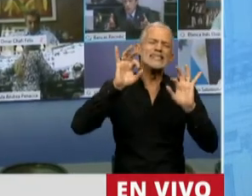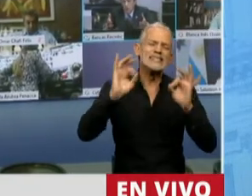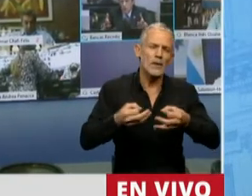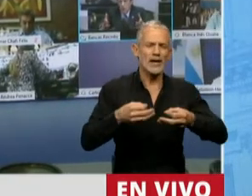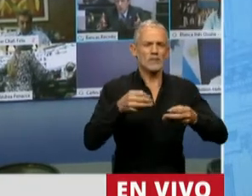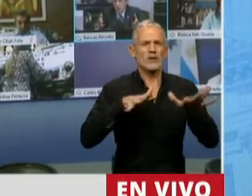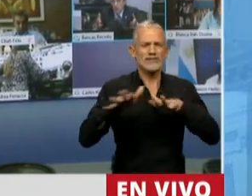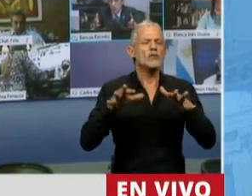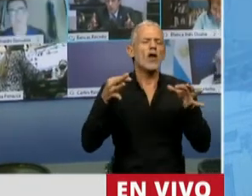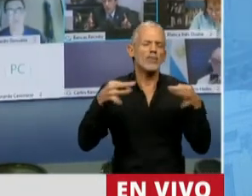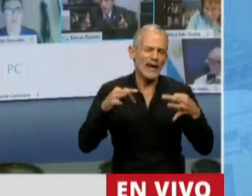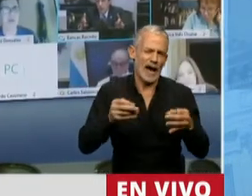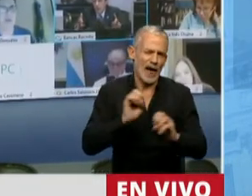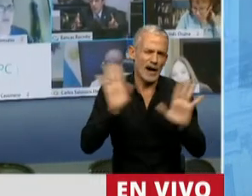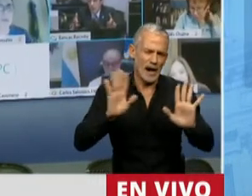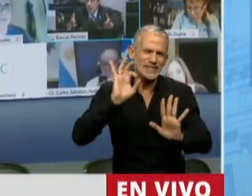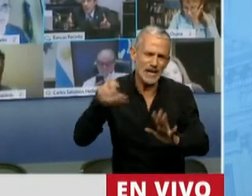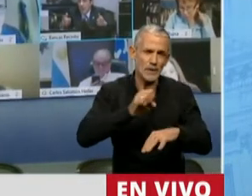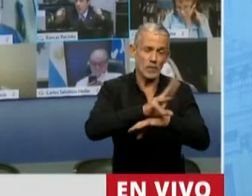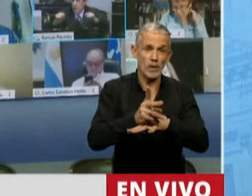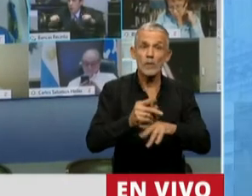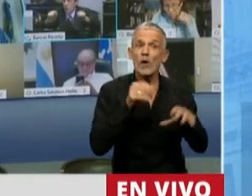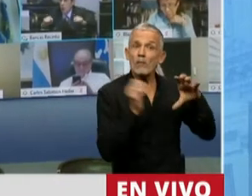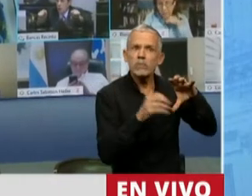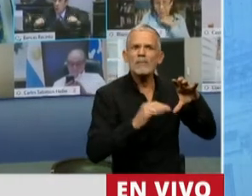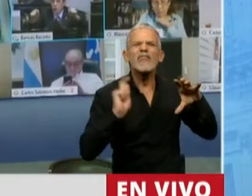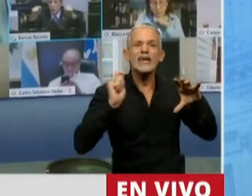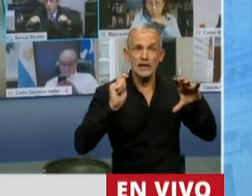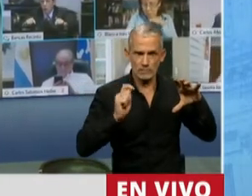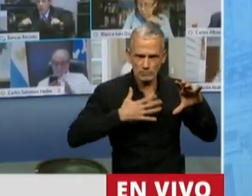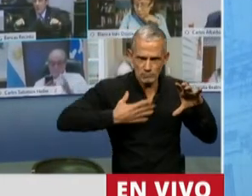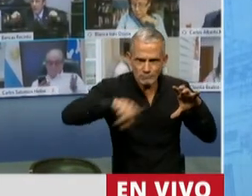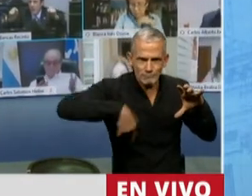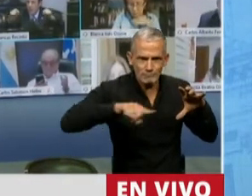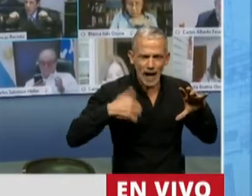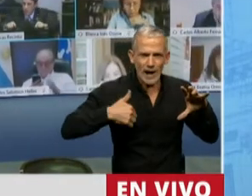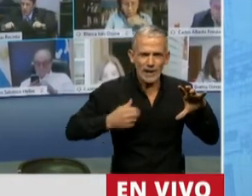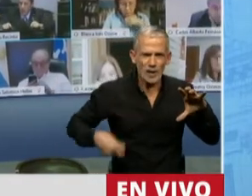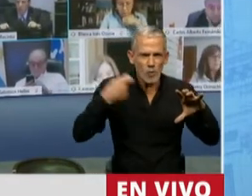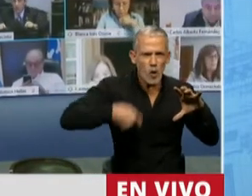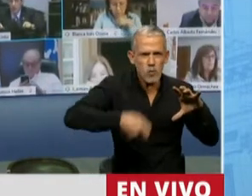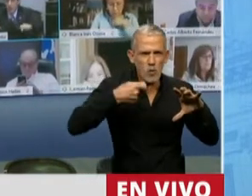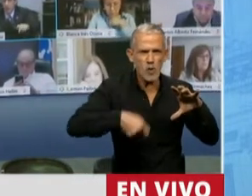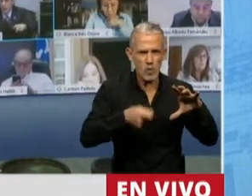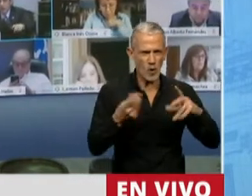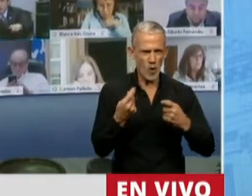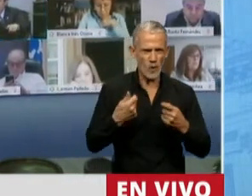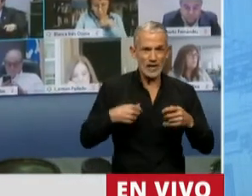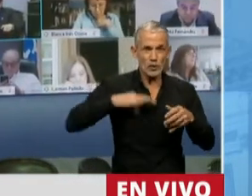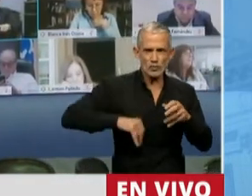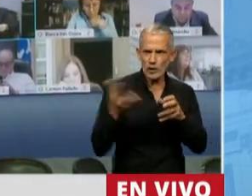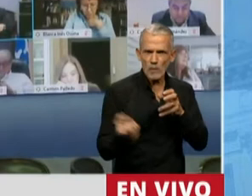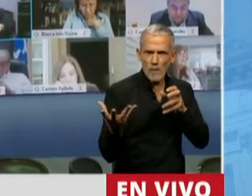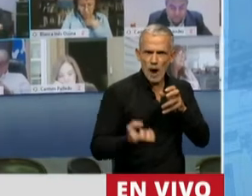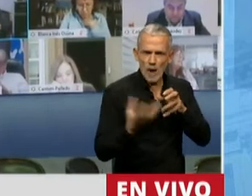la que está viviendo la Argentina, pero esos son los fondos de todos los argentinos que aportaron cumpliendo lo que dice la